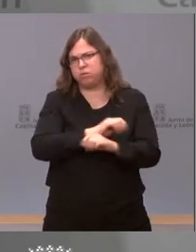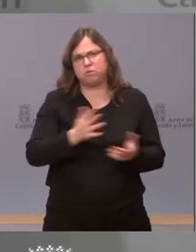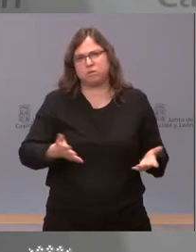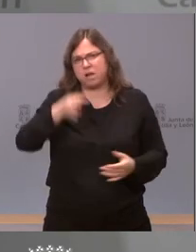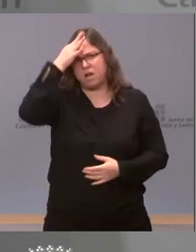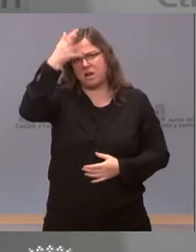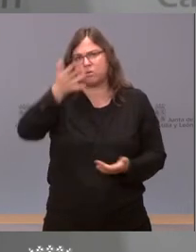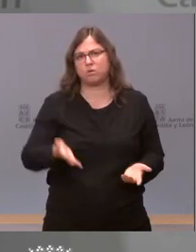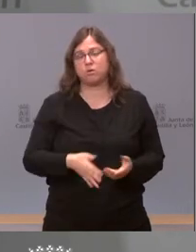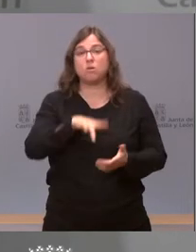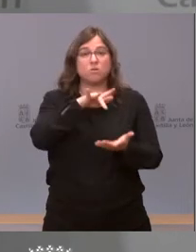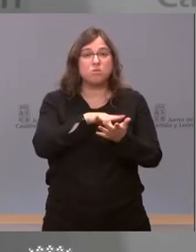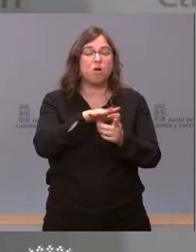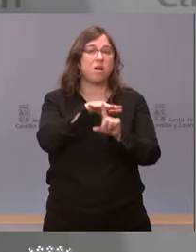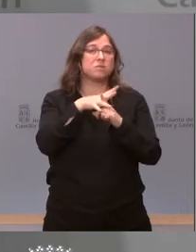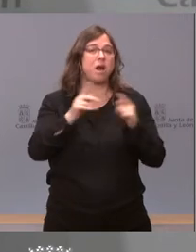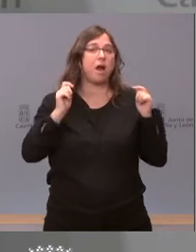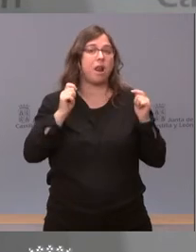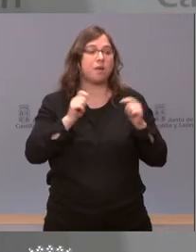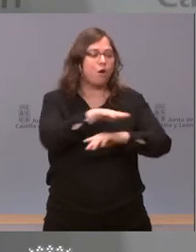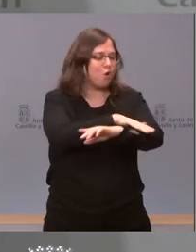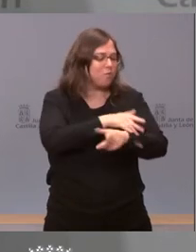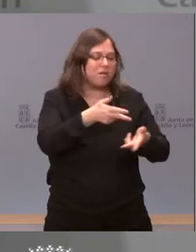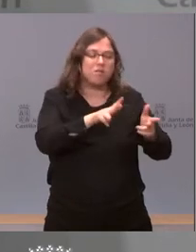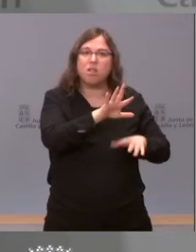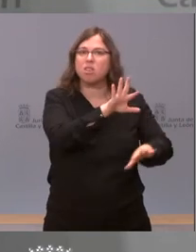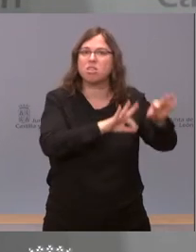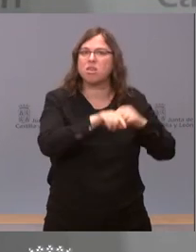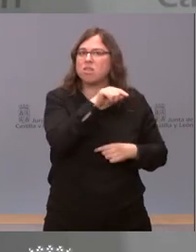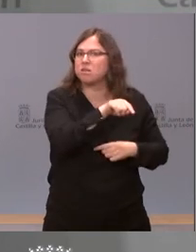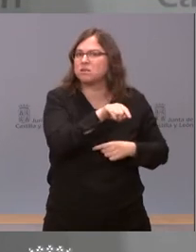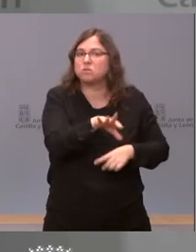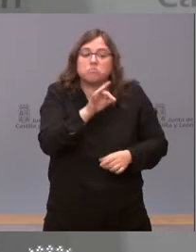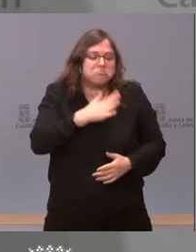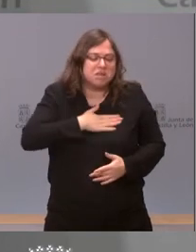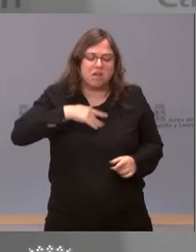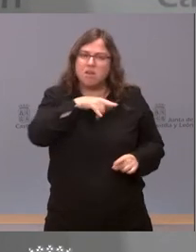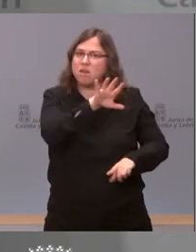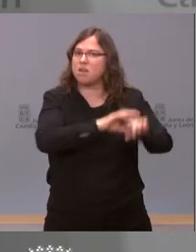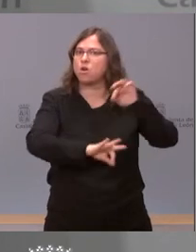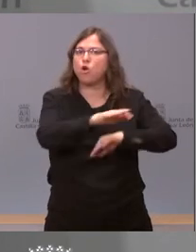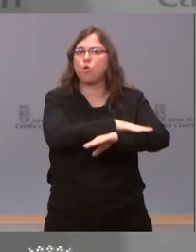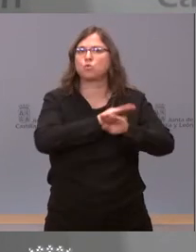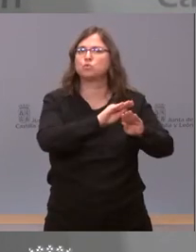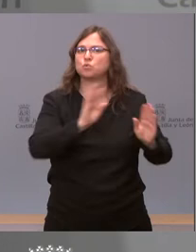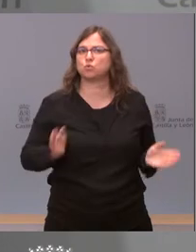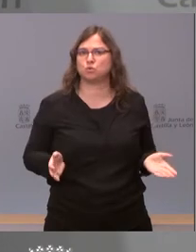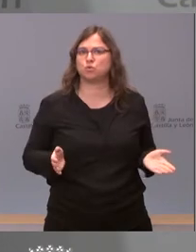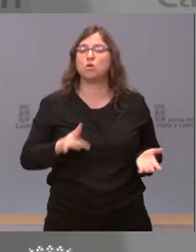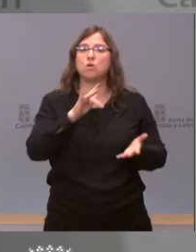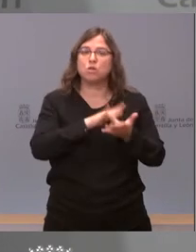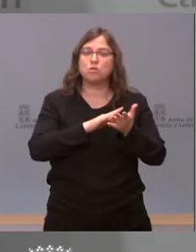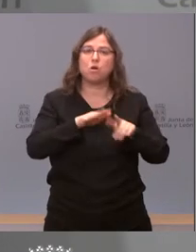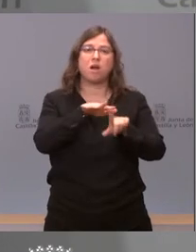El estado de alarma le permite al gobierno tomar las decisiones que entienda oportunas. El estado de